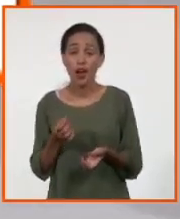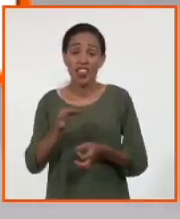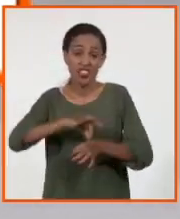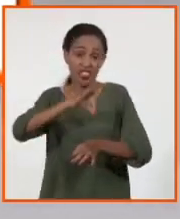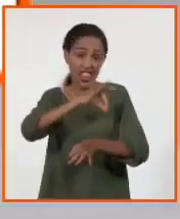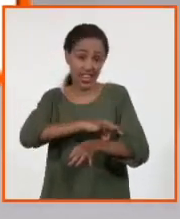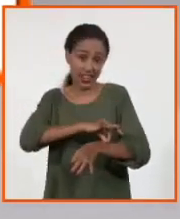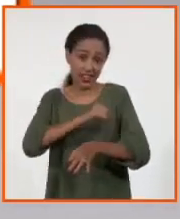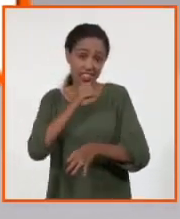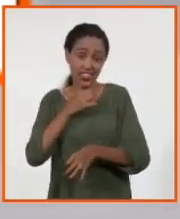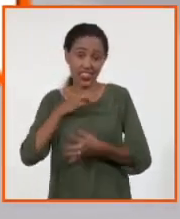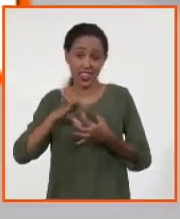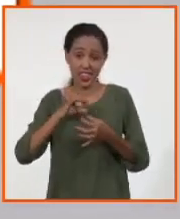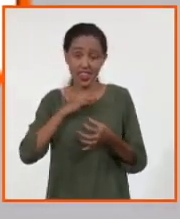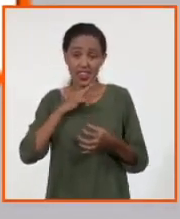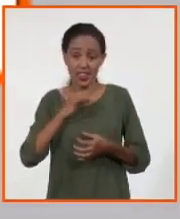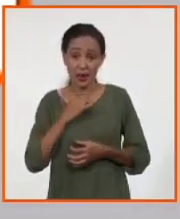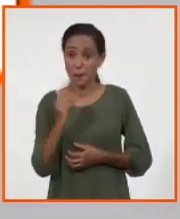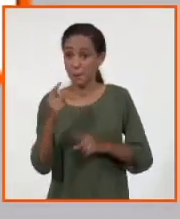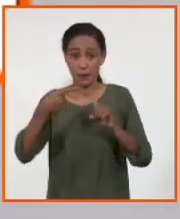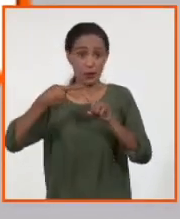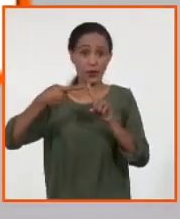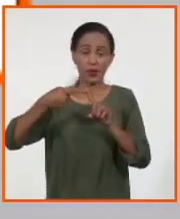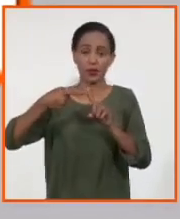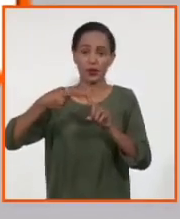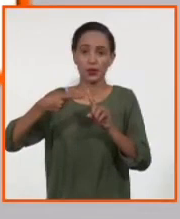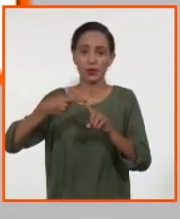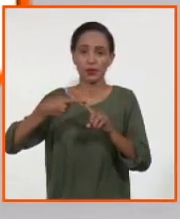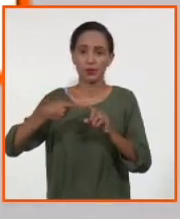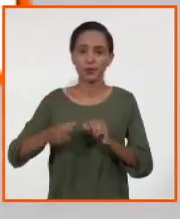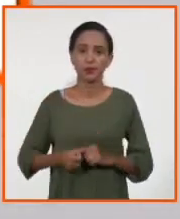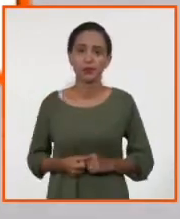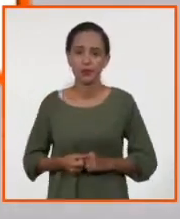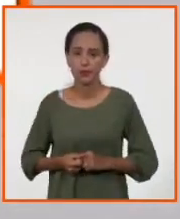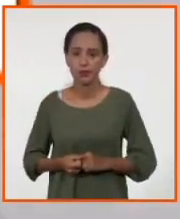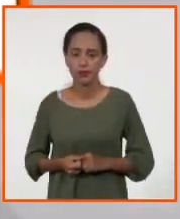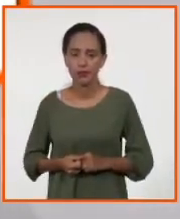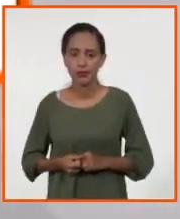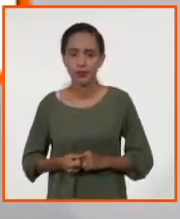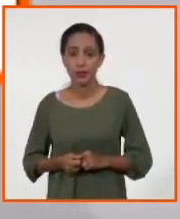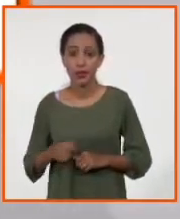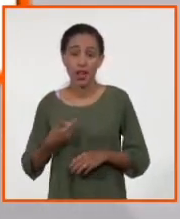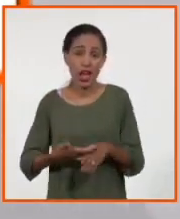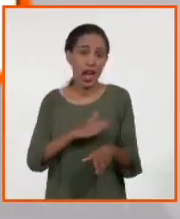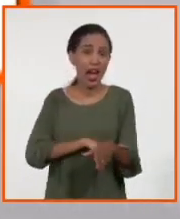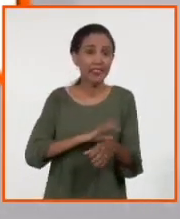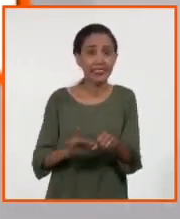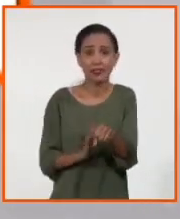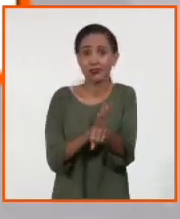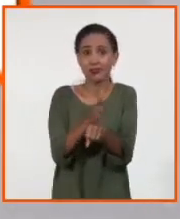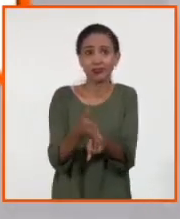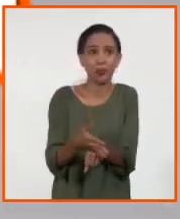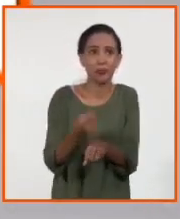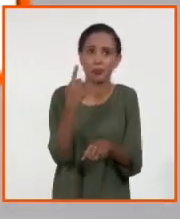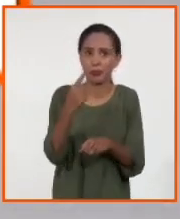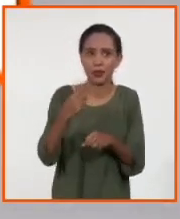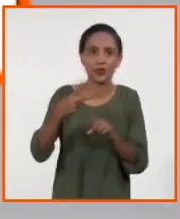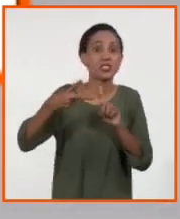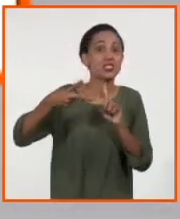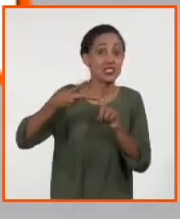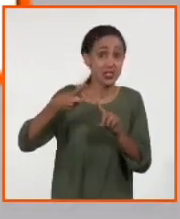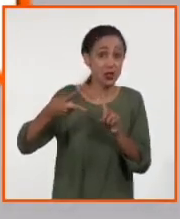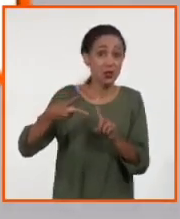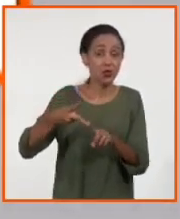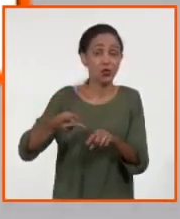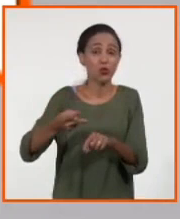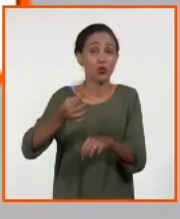El dengue dejó el escenario por el SARS. El SARS realmente llegó, acabó, pero el dengue